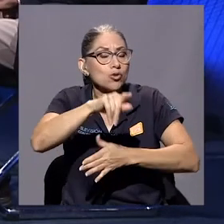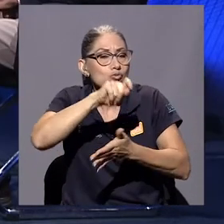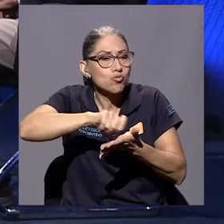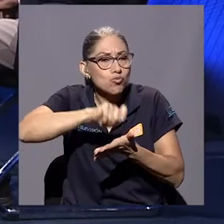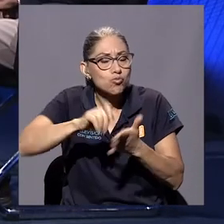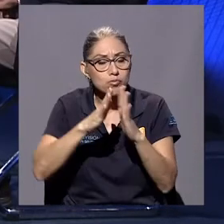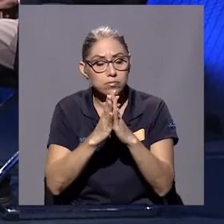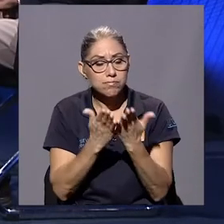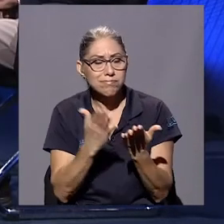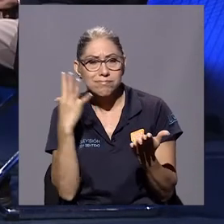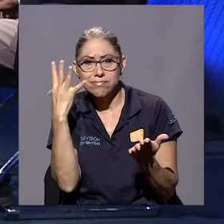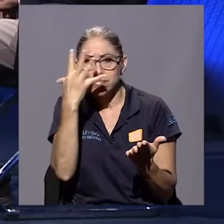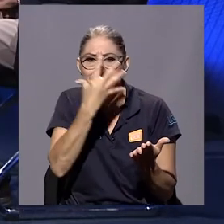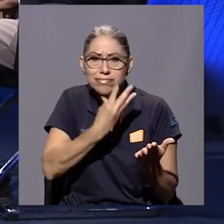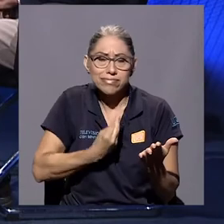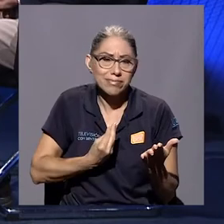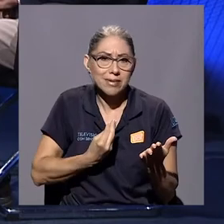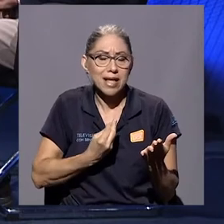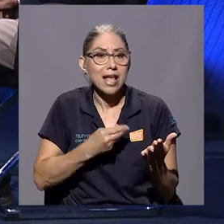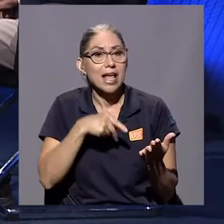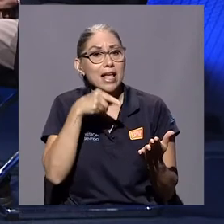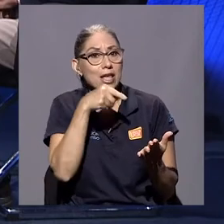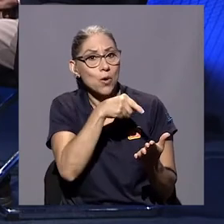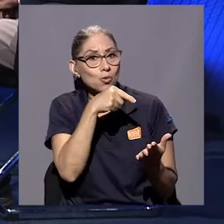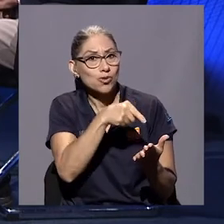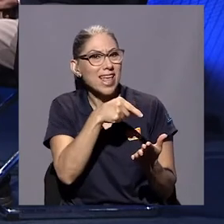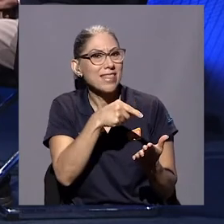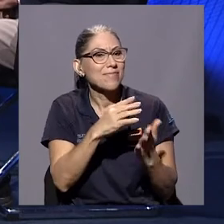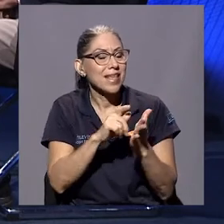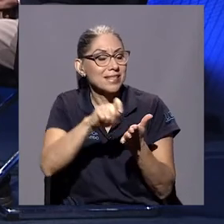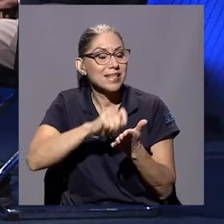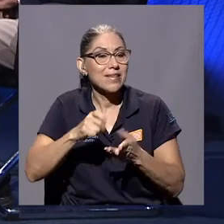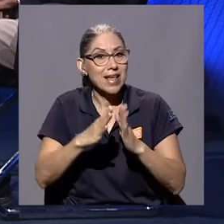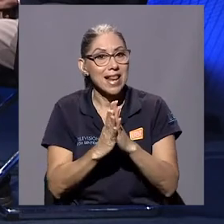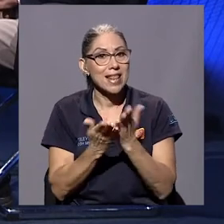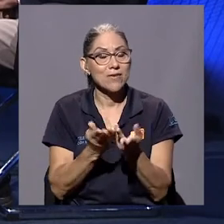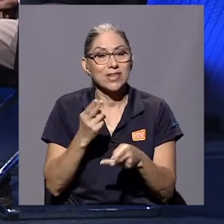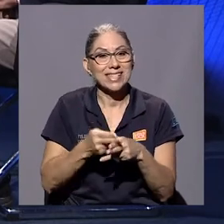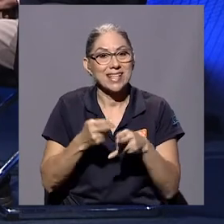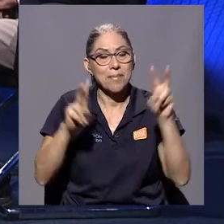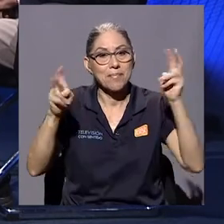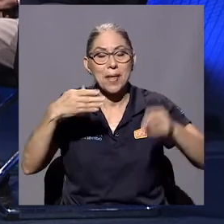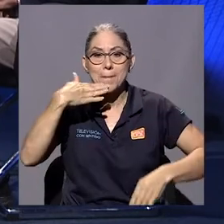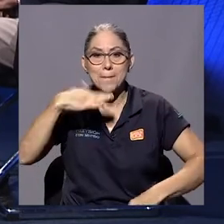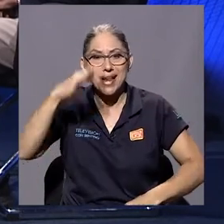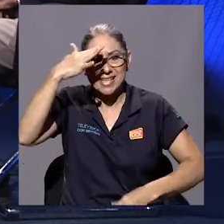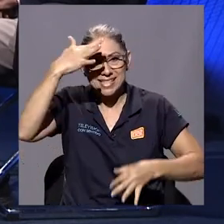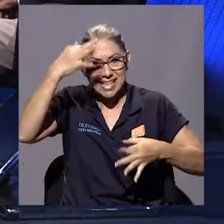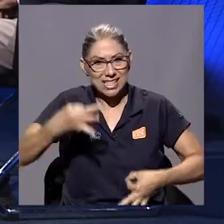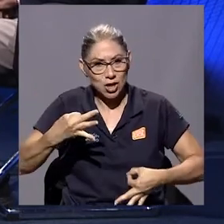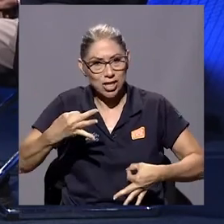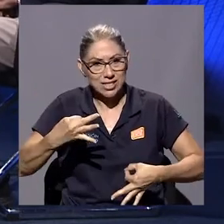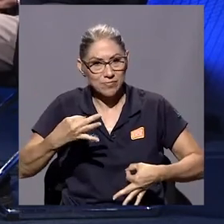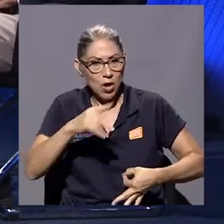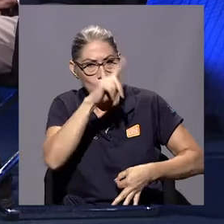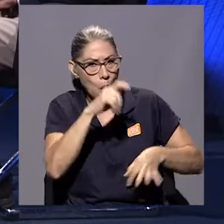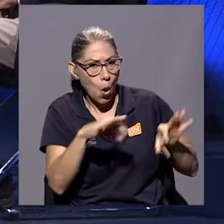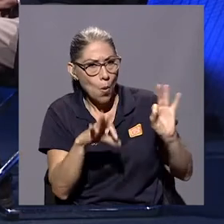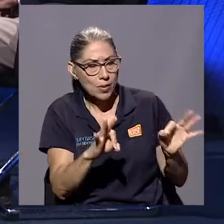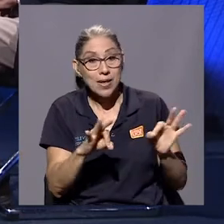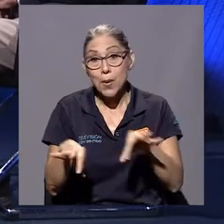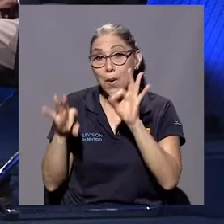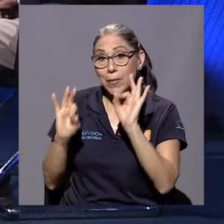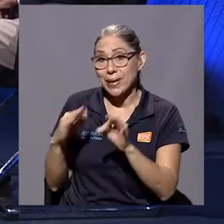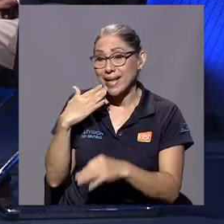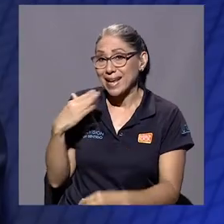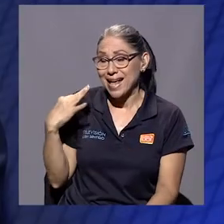trabajo tan lindo en la literatura que hace usted que es malas decisiones. ¿Cómo está? Muy bien, gracias. Gracias